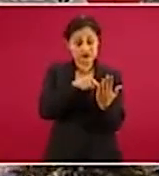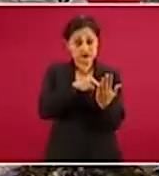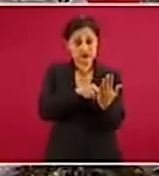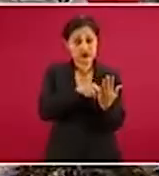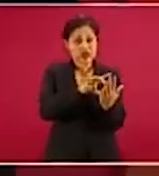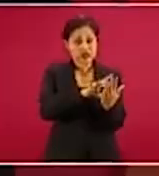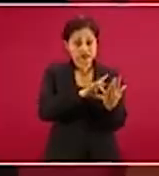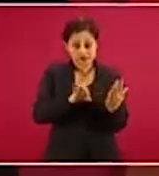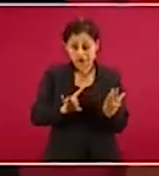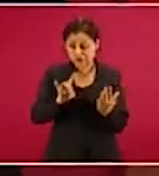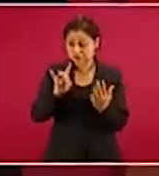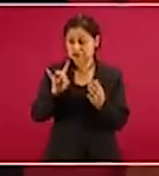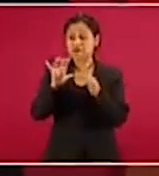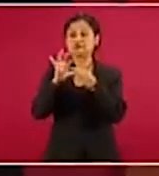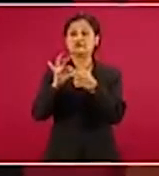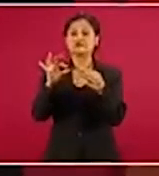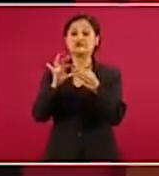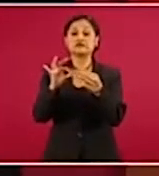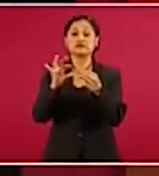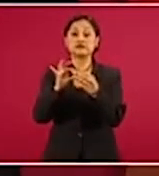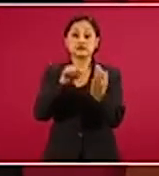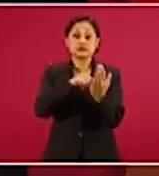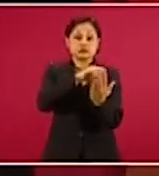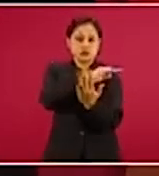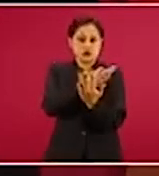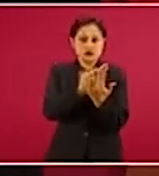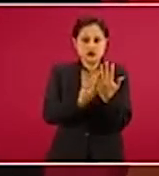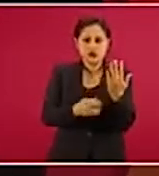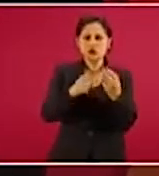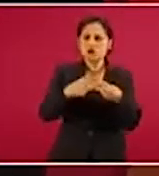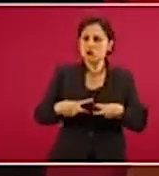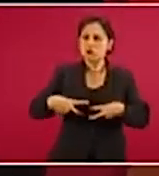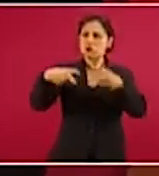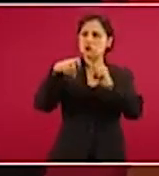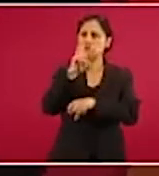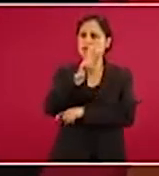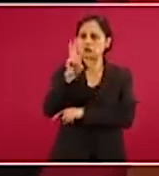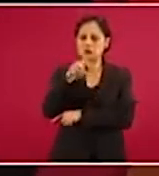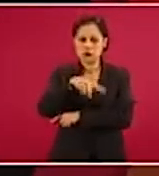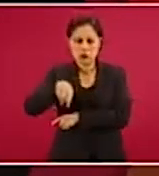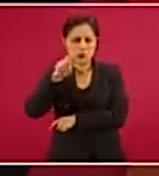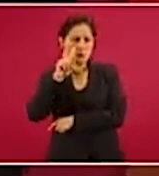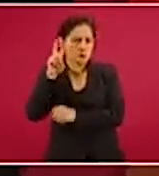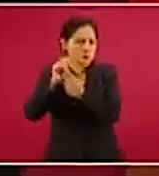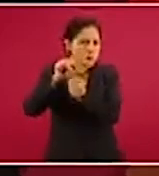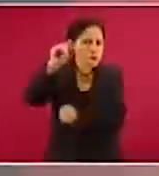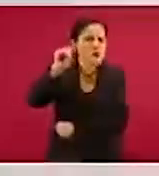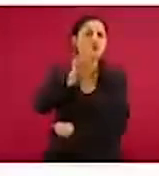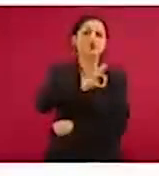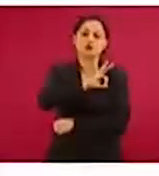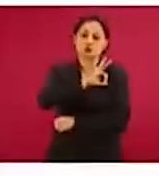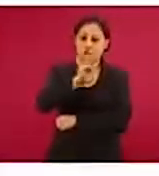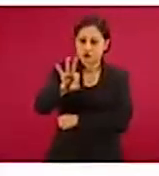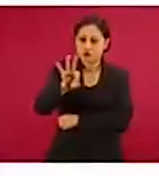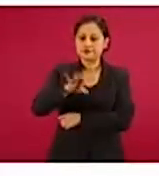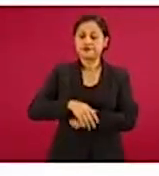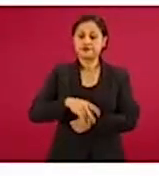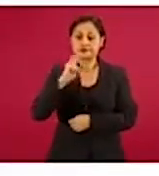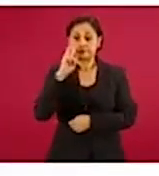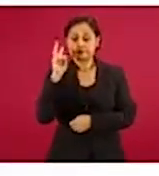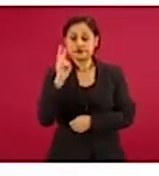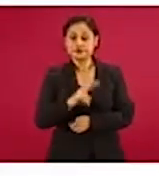que ustedes podrán ver con toda amplitud. Si bien la información disponible para la investigación, dice el dictamen, fue